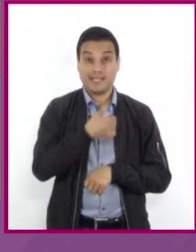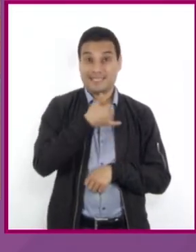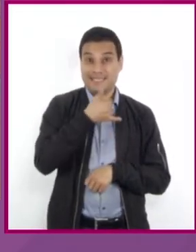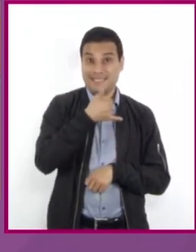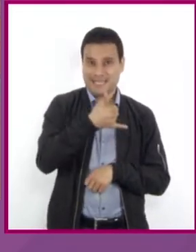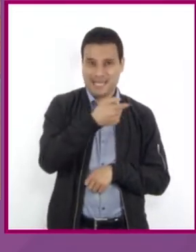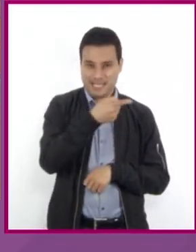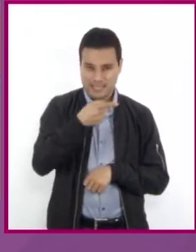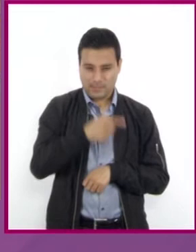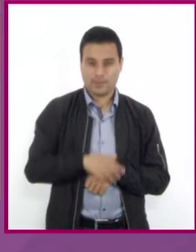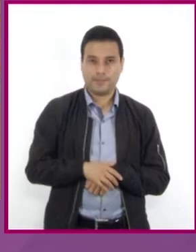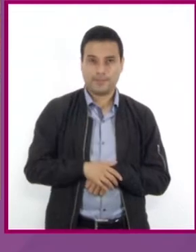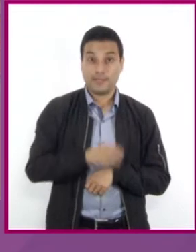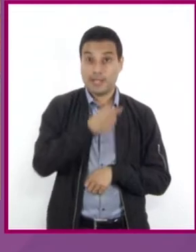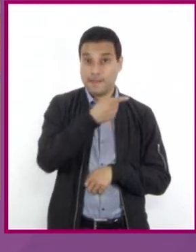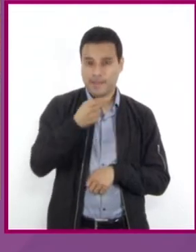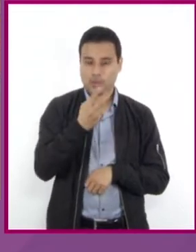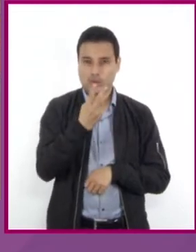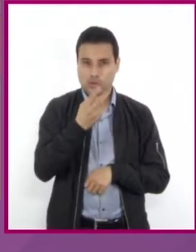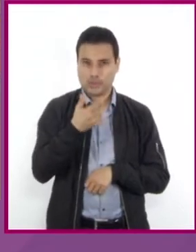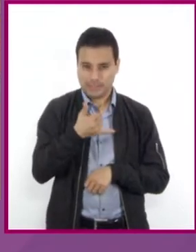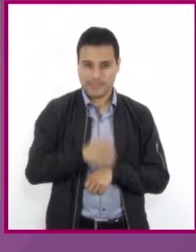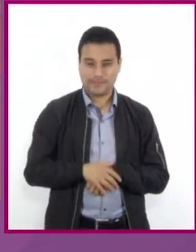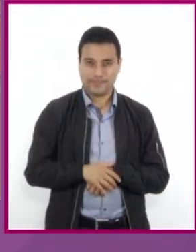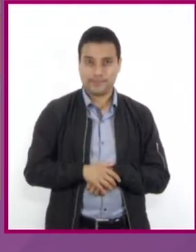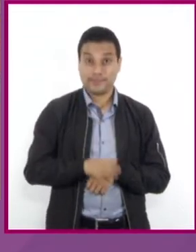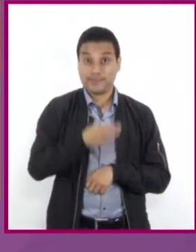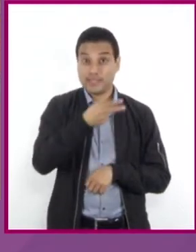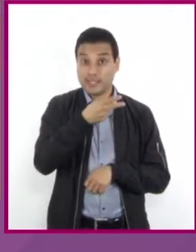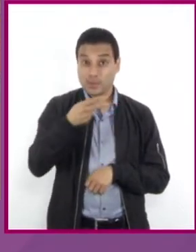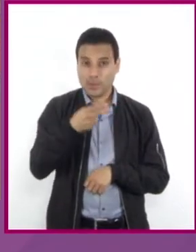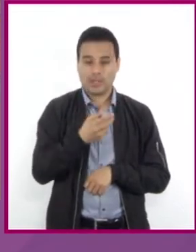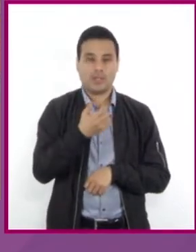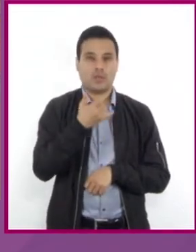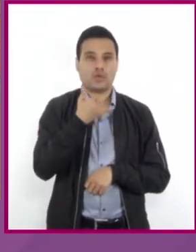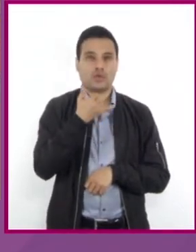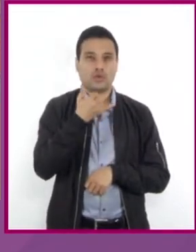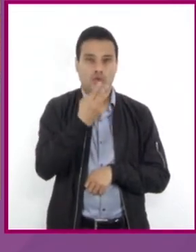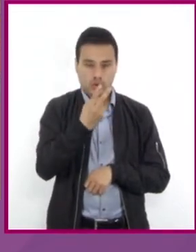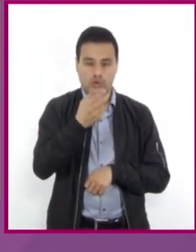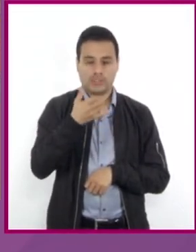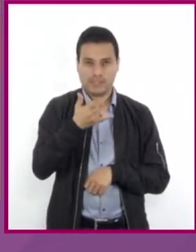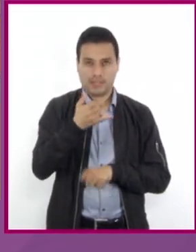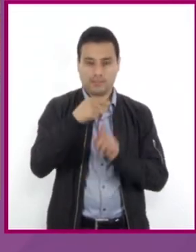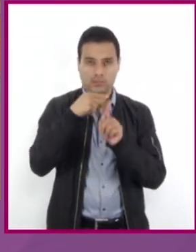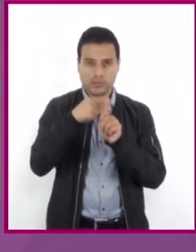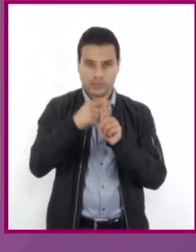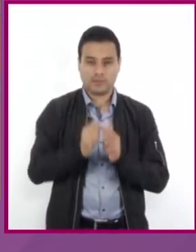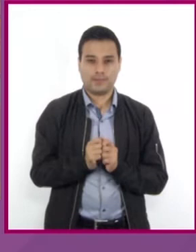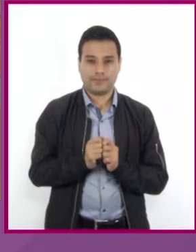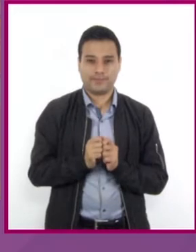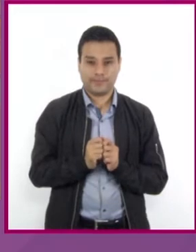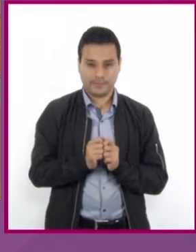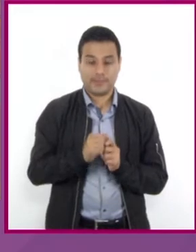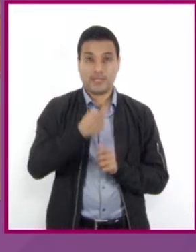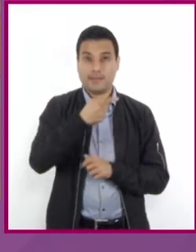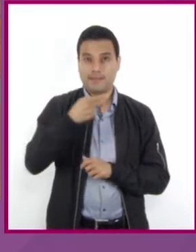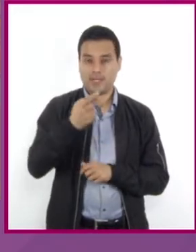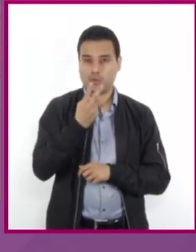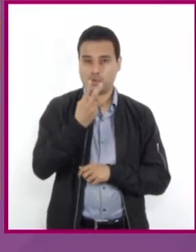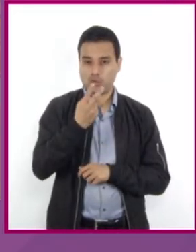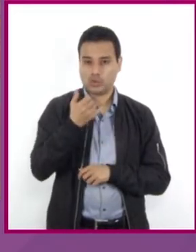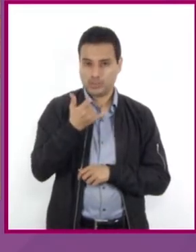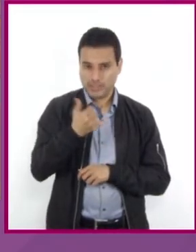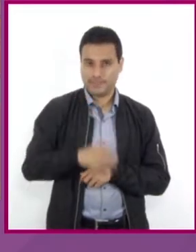negativo, 2y negativo, igual a 2y positivo, 2y negativo, 27 negativo.